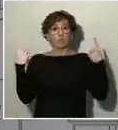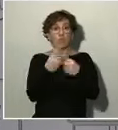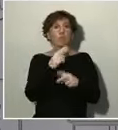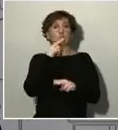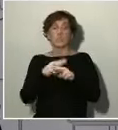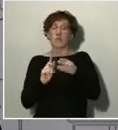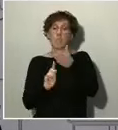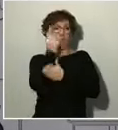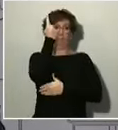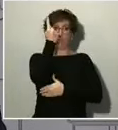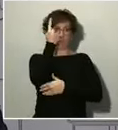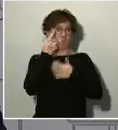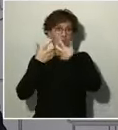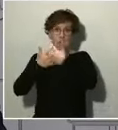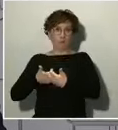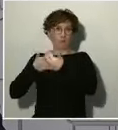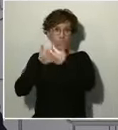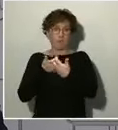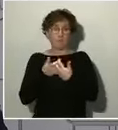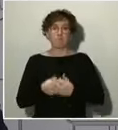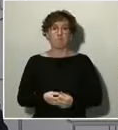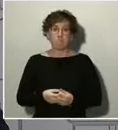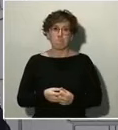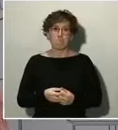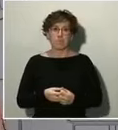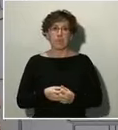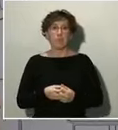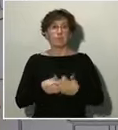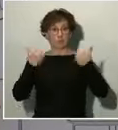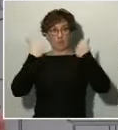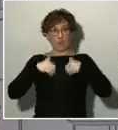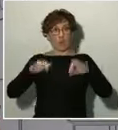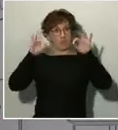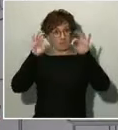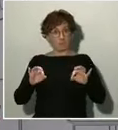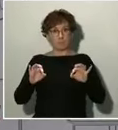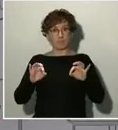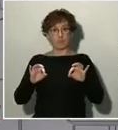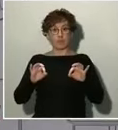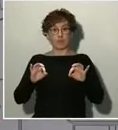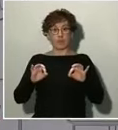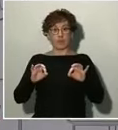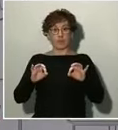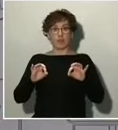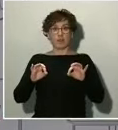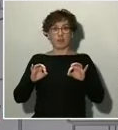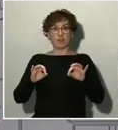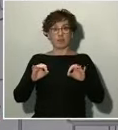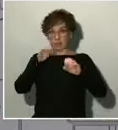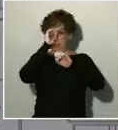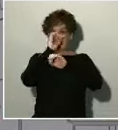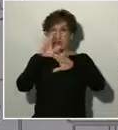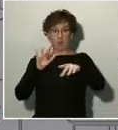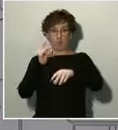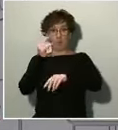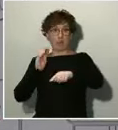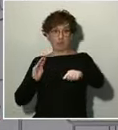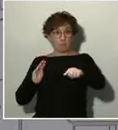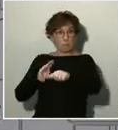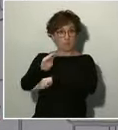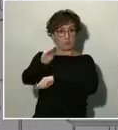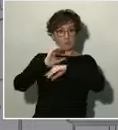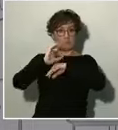les adelanto que, una vez fijado este marco de gran inyección económica, hemos aprobado medidas en